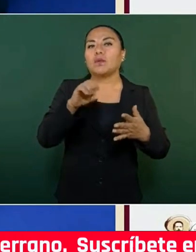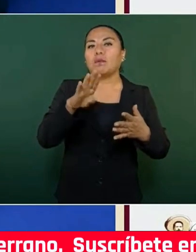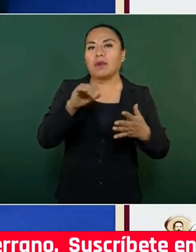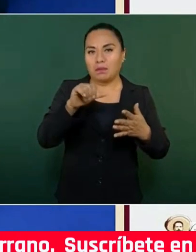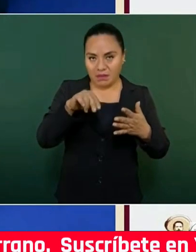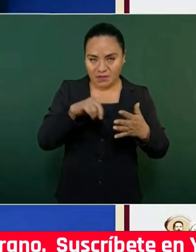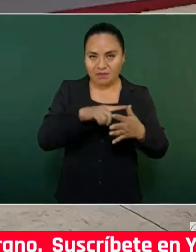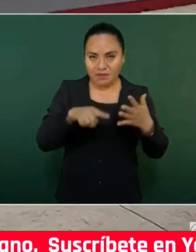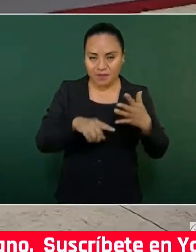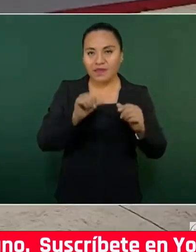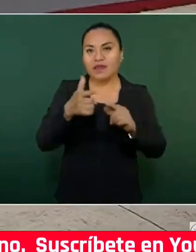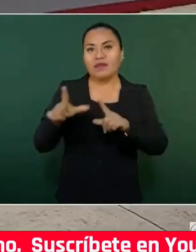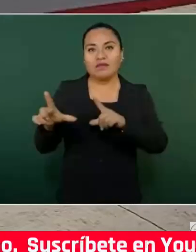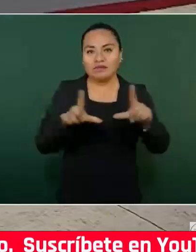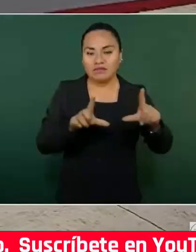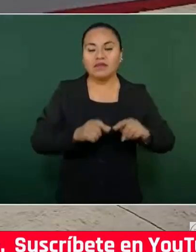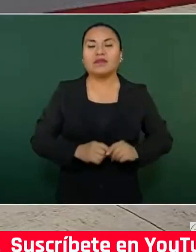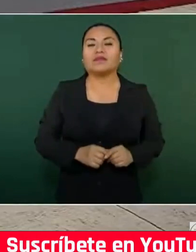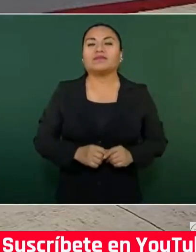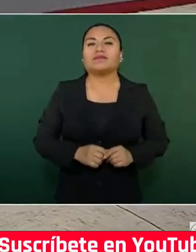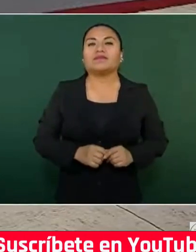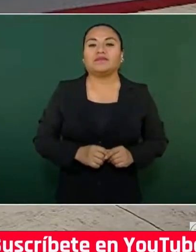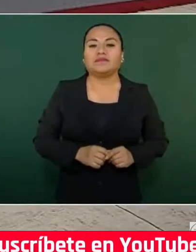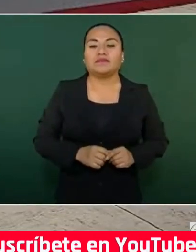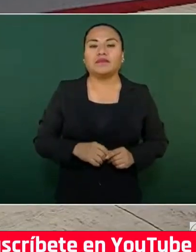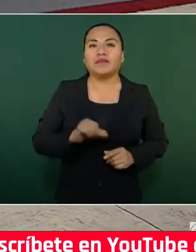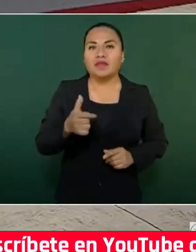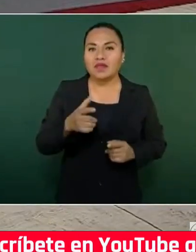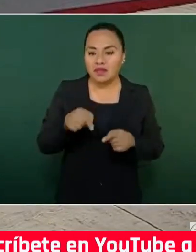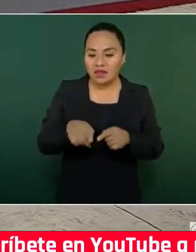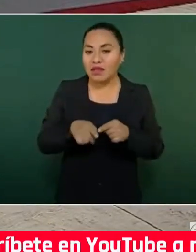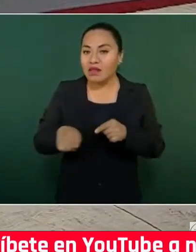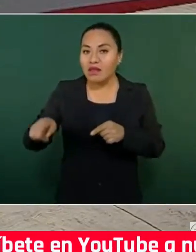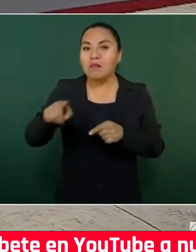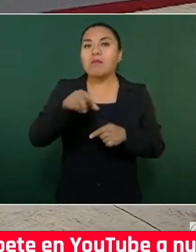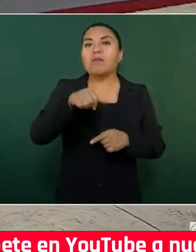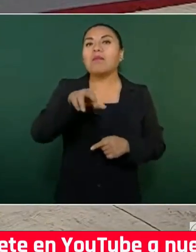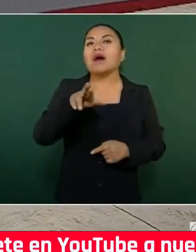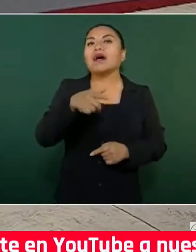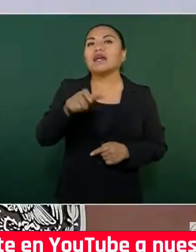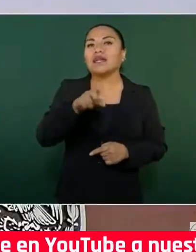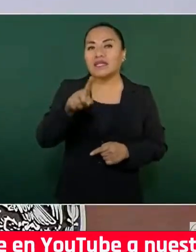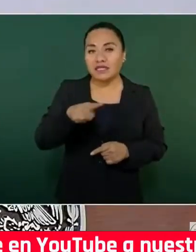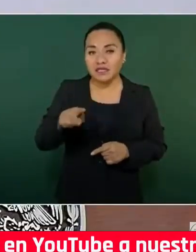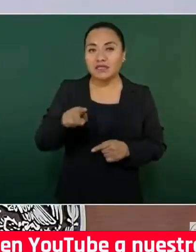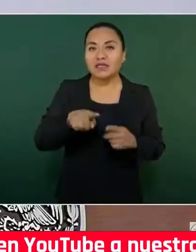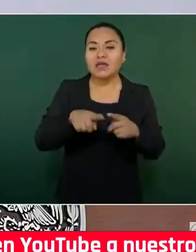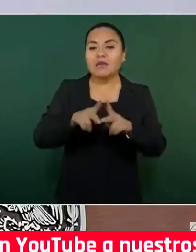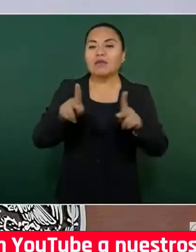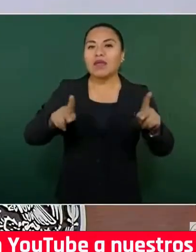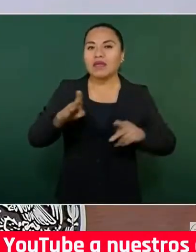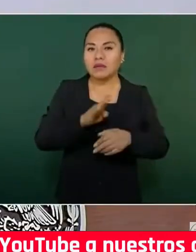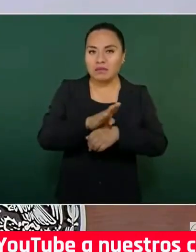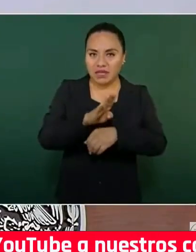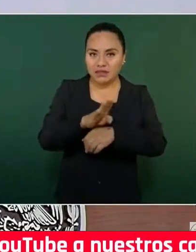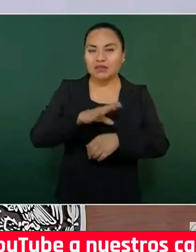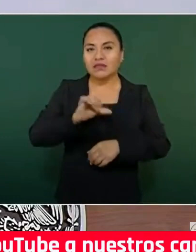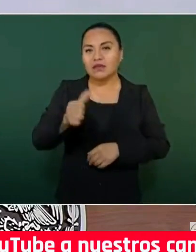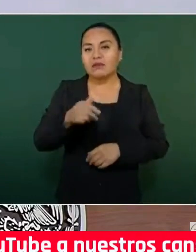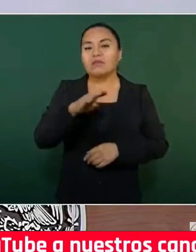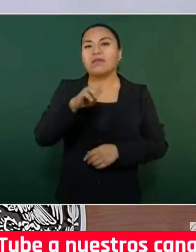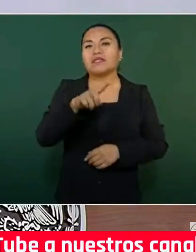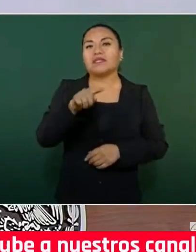sigue. Igualmente también vamos a estar en Salinas del Marqués, Playa Blasir y Morro Mazatán. La que sigue.